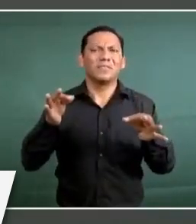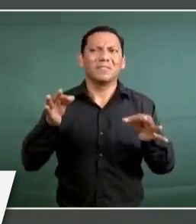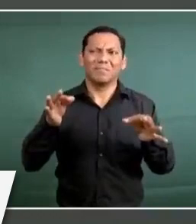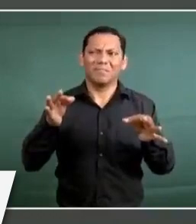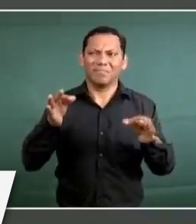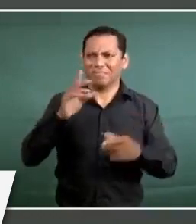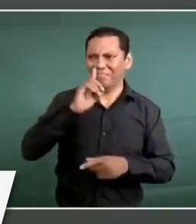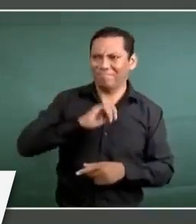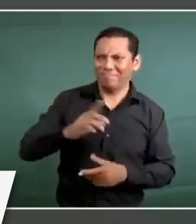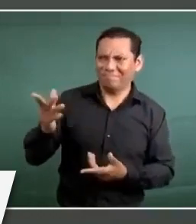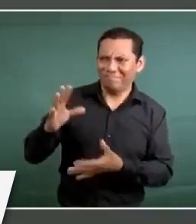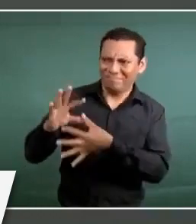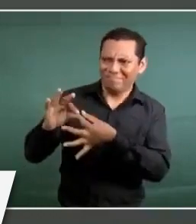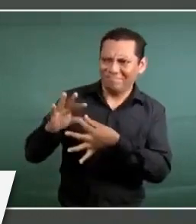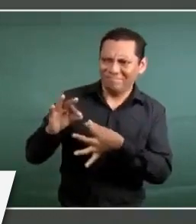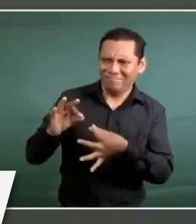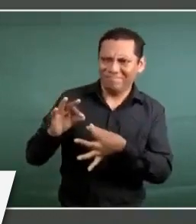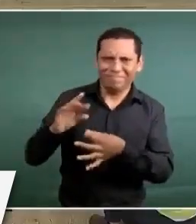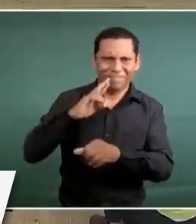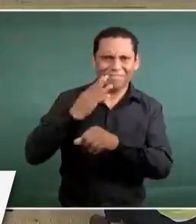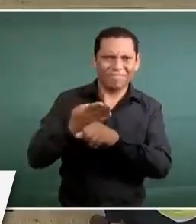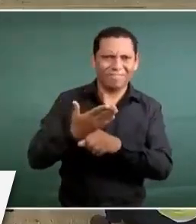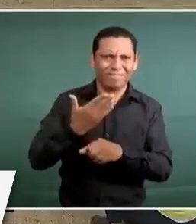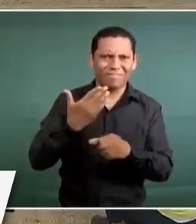están